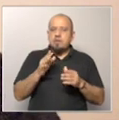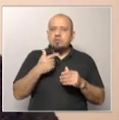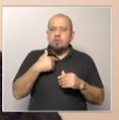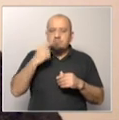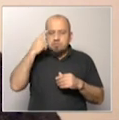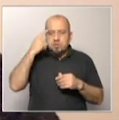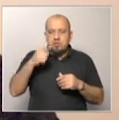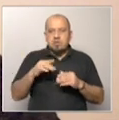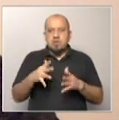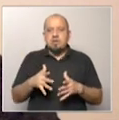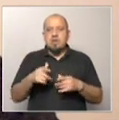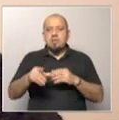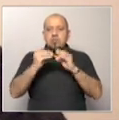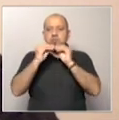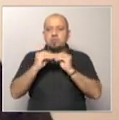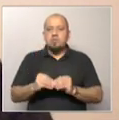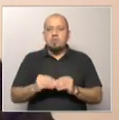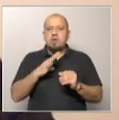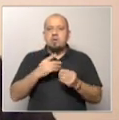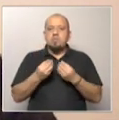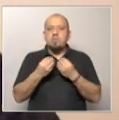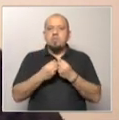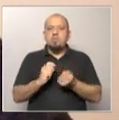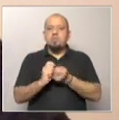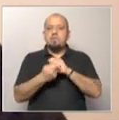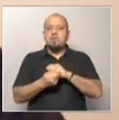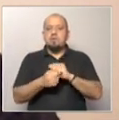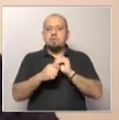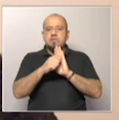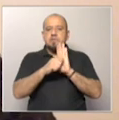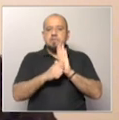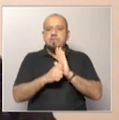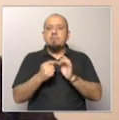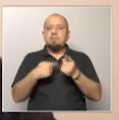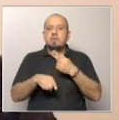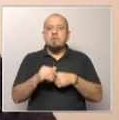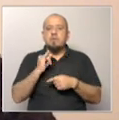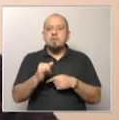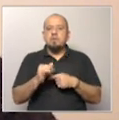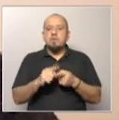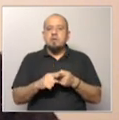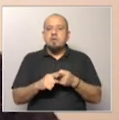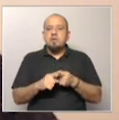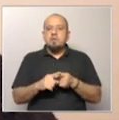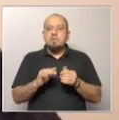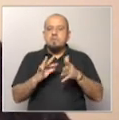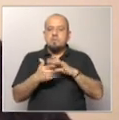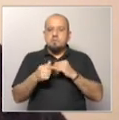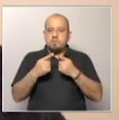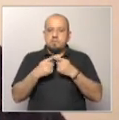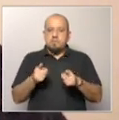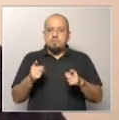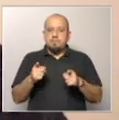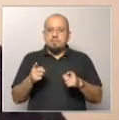impresión que hay en el presupuesto muchas modificaciones, no de este talante, pero sí rediseños institucionales